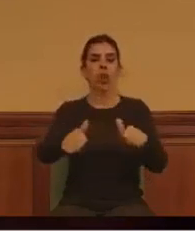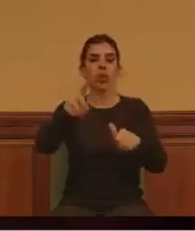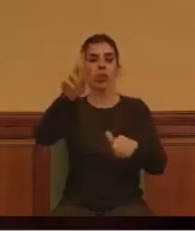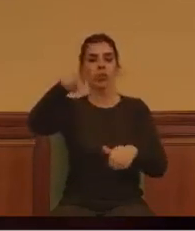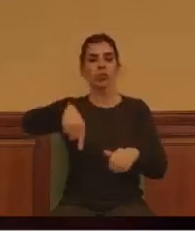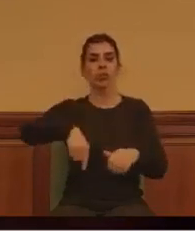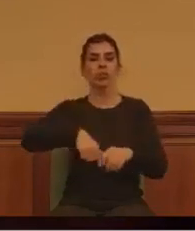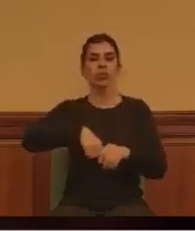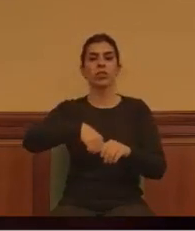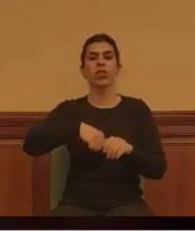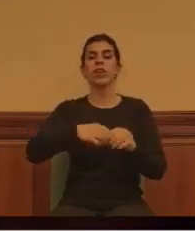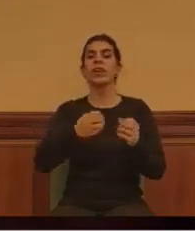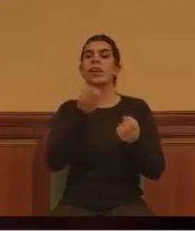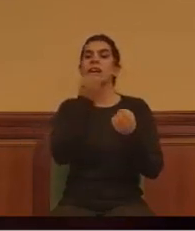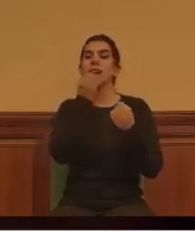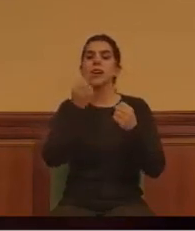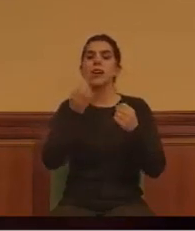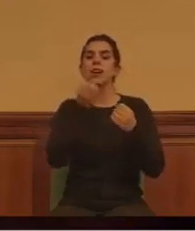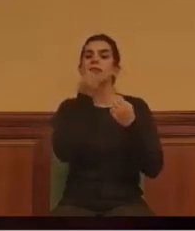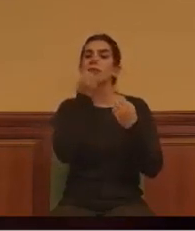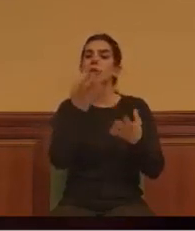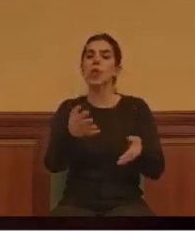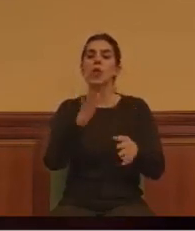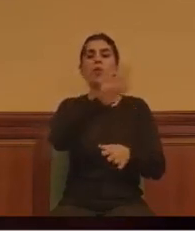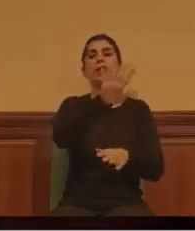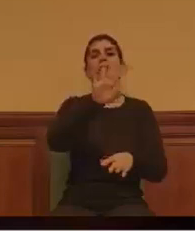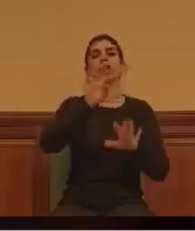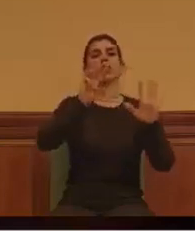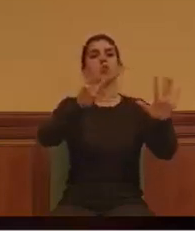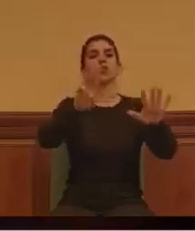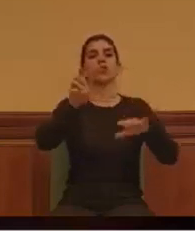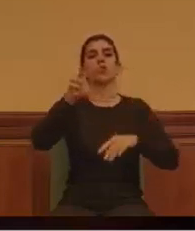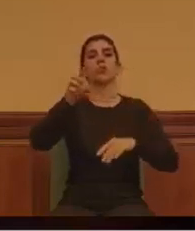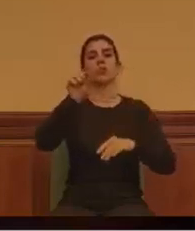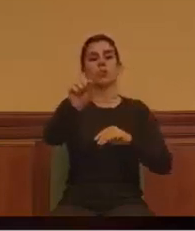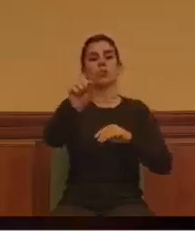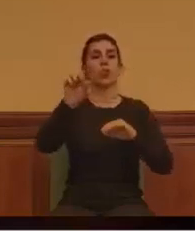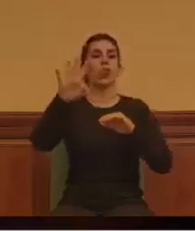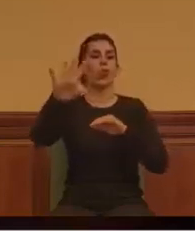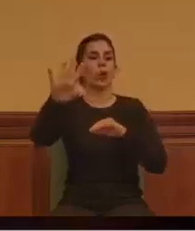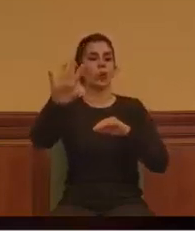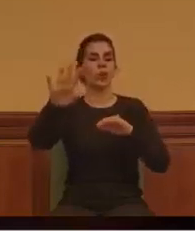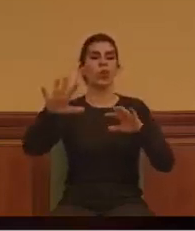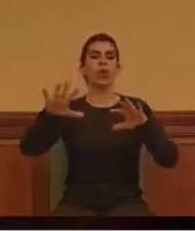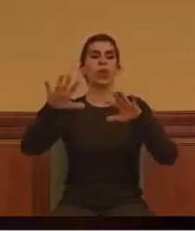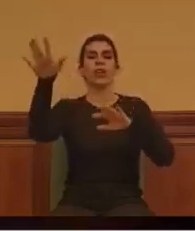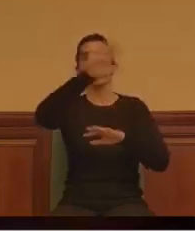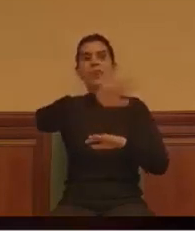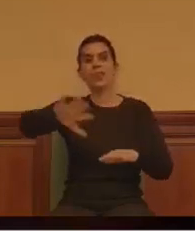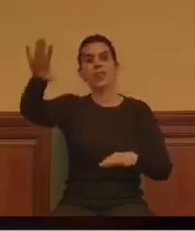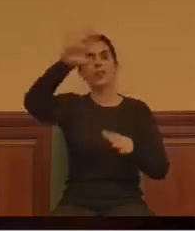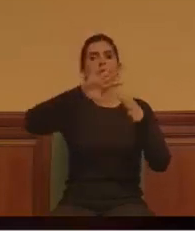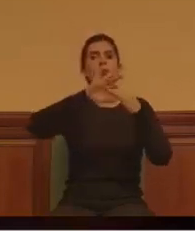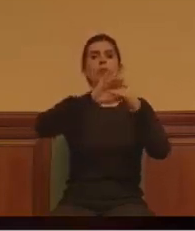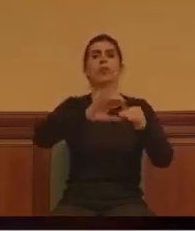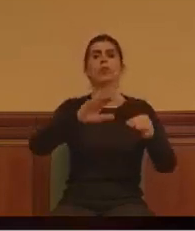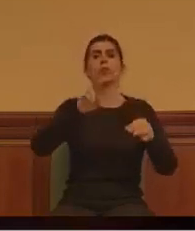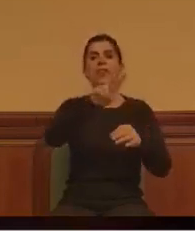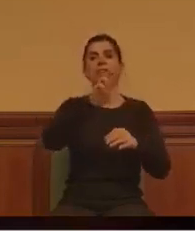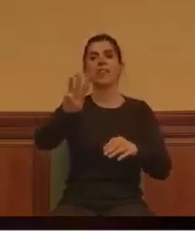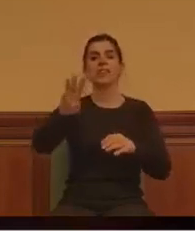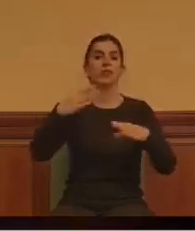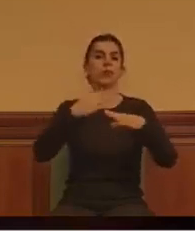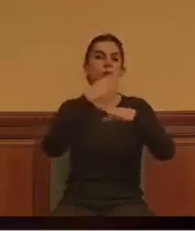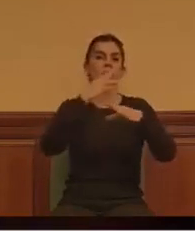la resolución 58.4 de la Asamblea General de Naciones Unidas, del 31 de octubre de 2003, por el que se aprobó la